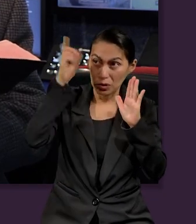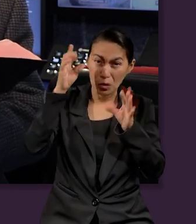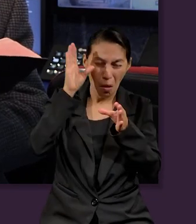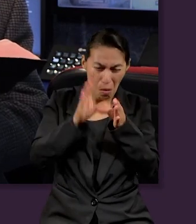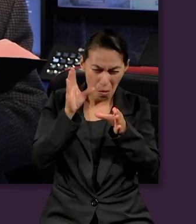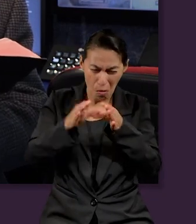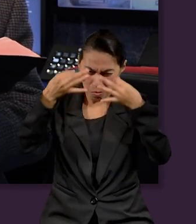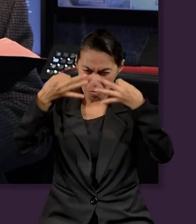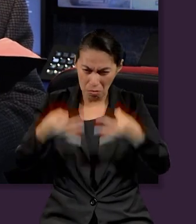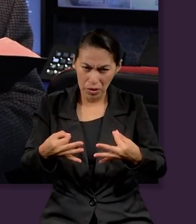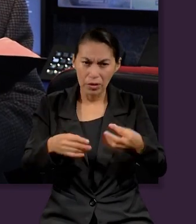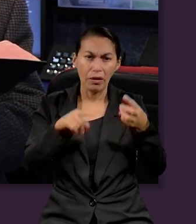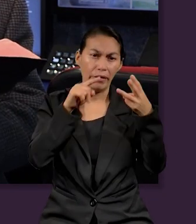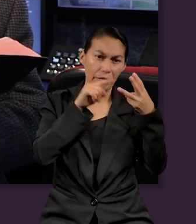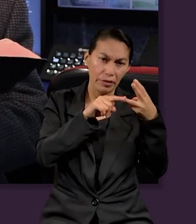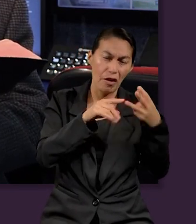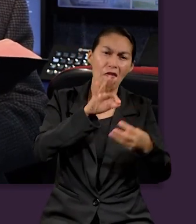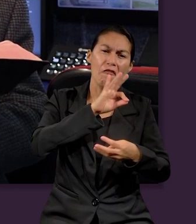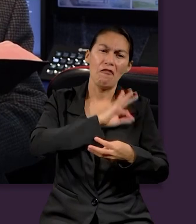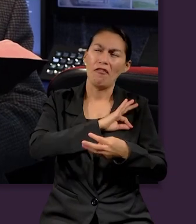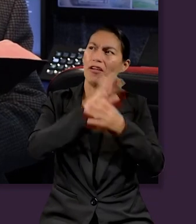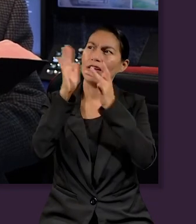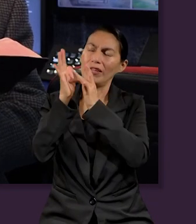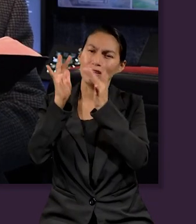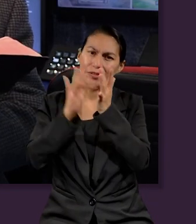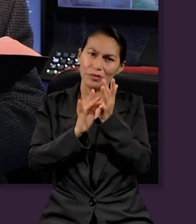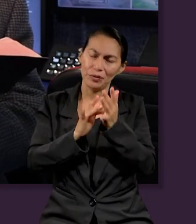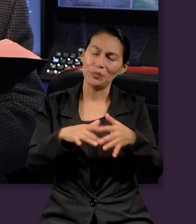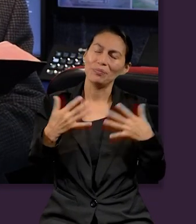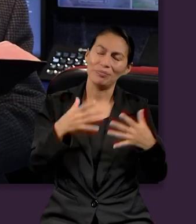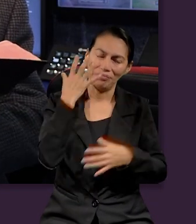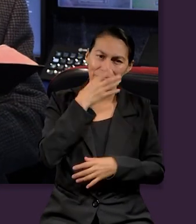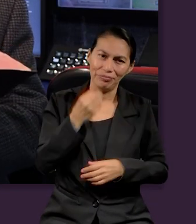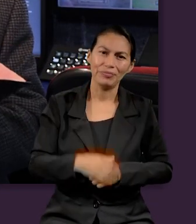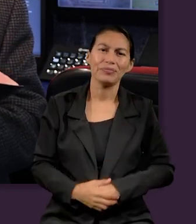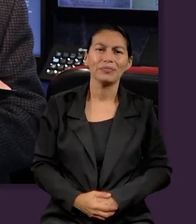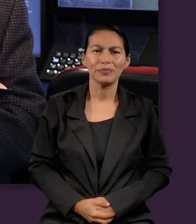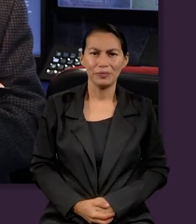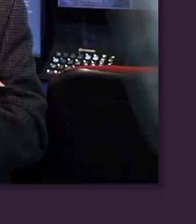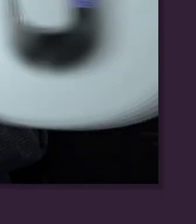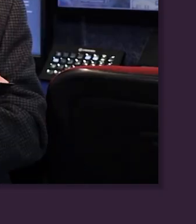santos, los que guardan los mandamientos de Dios y la fe de Jesús.